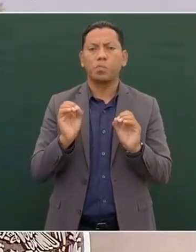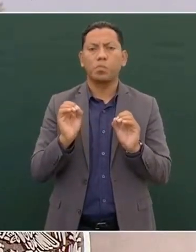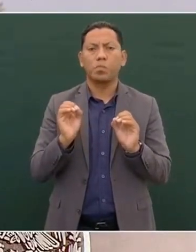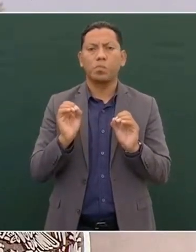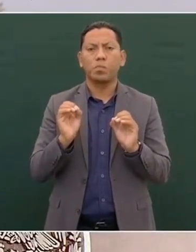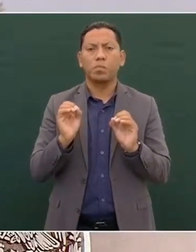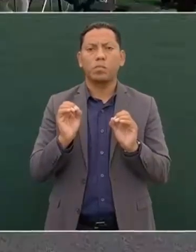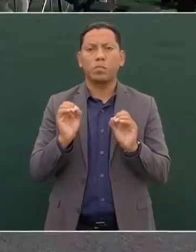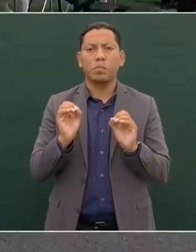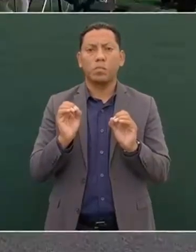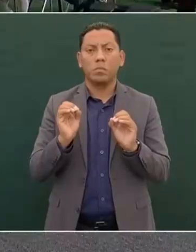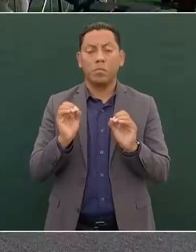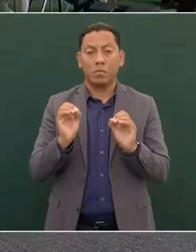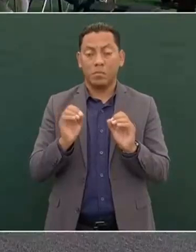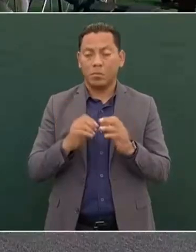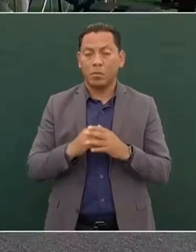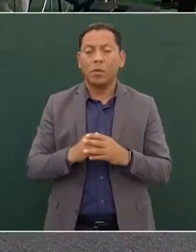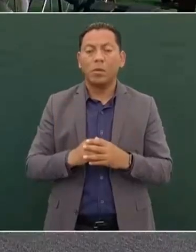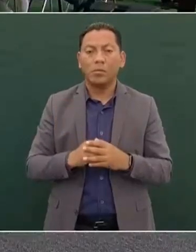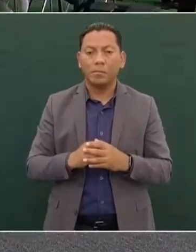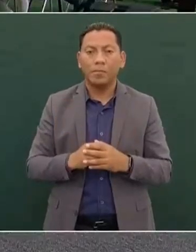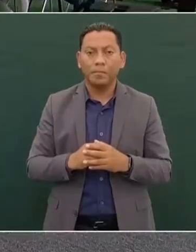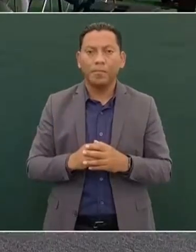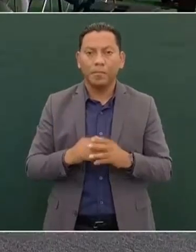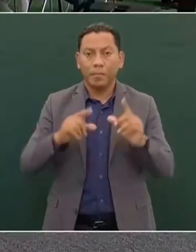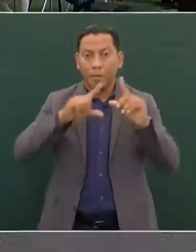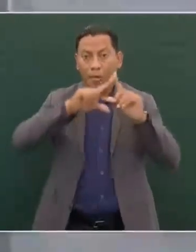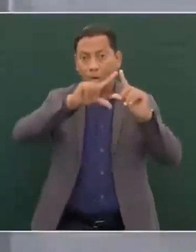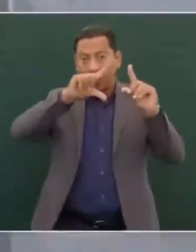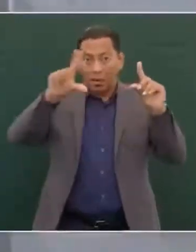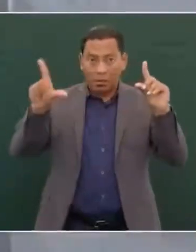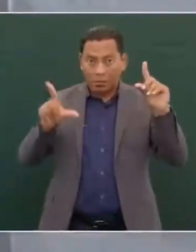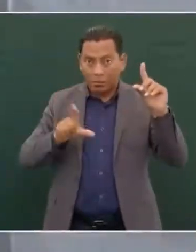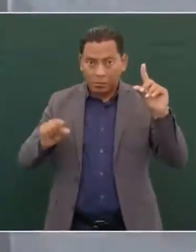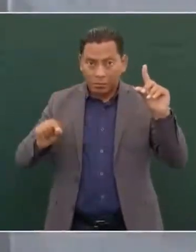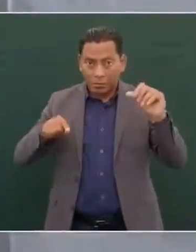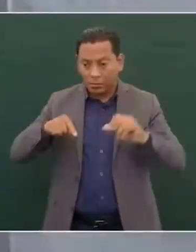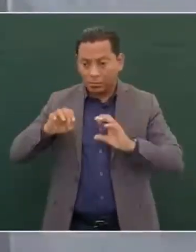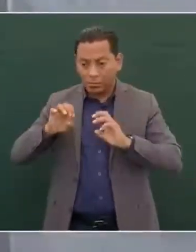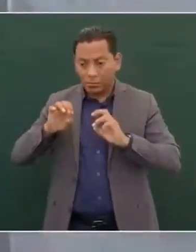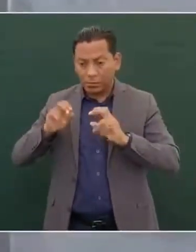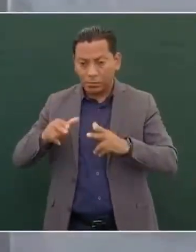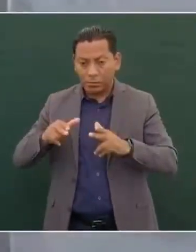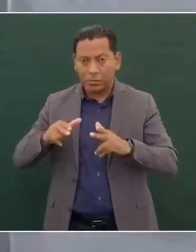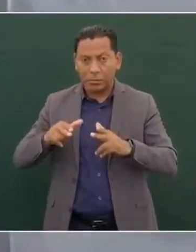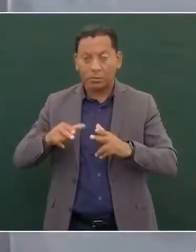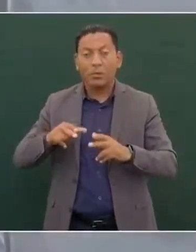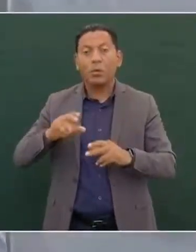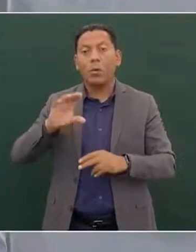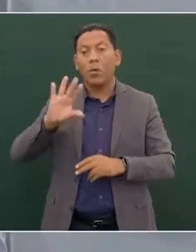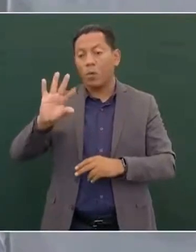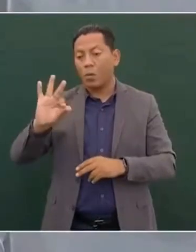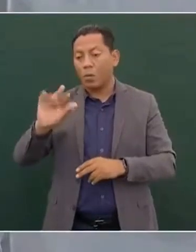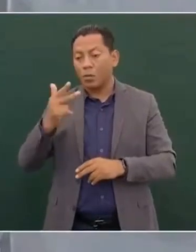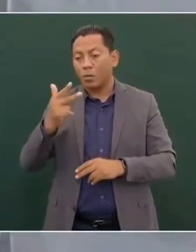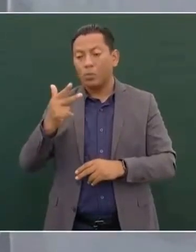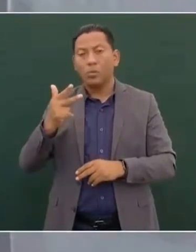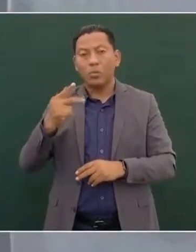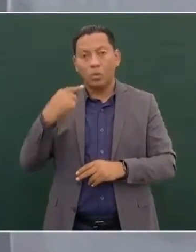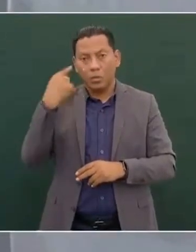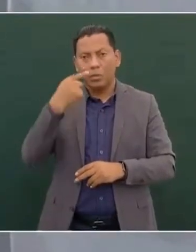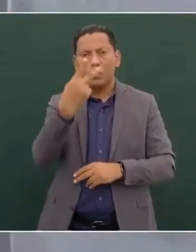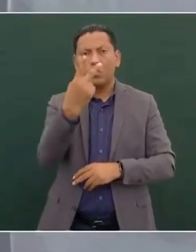Esto para el país, 48 horas, dos días,